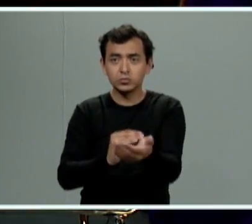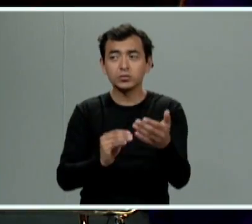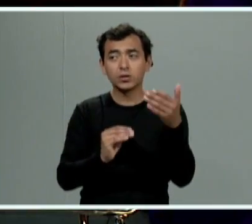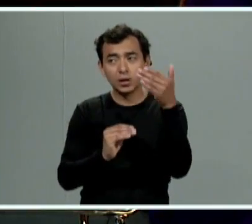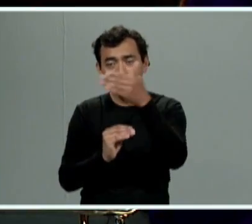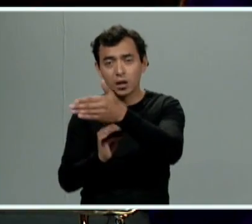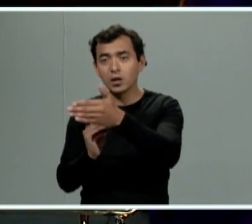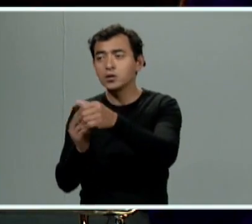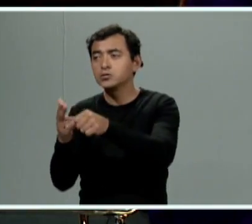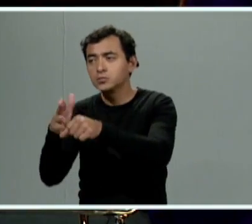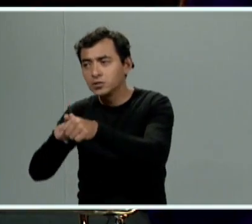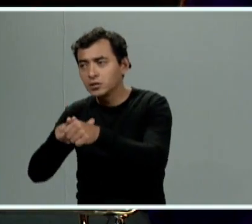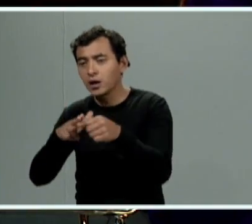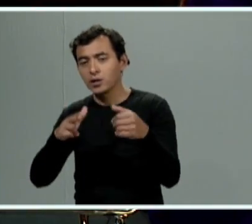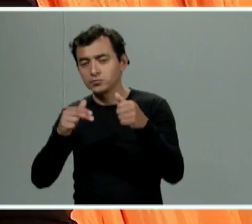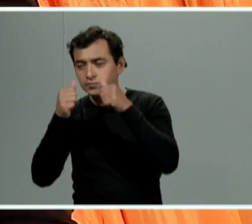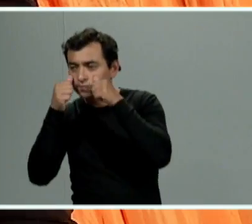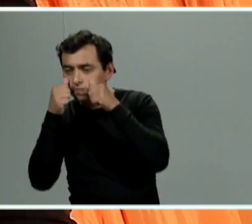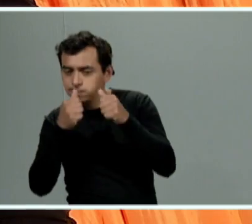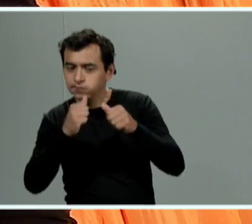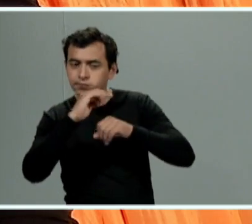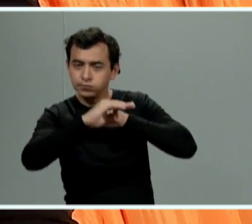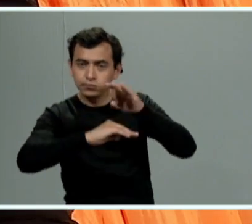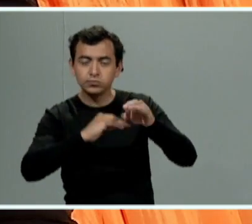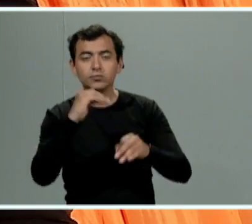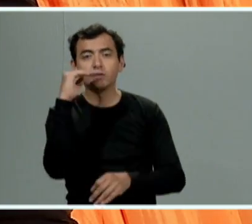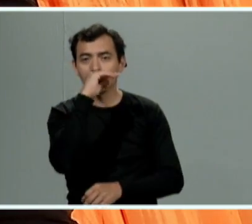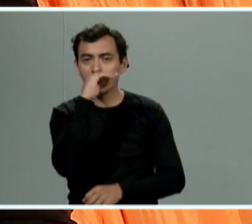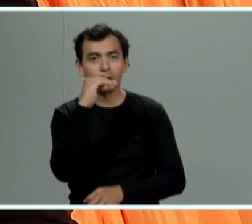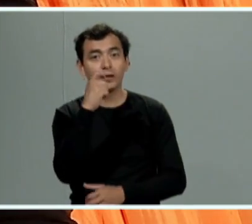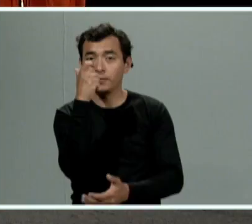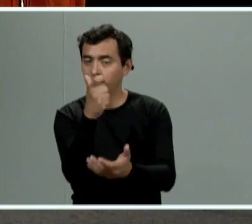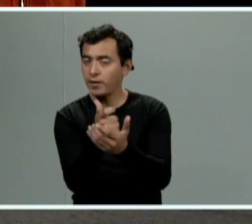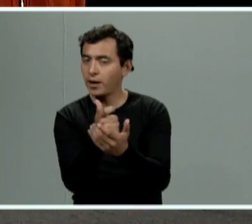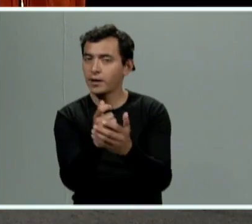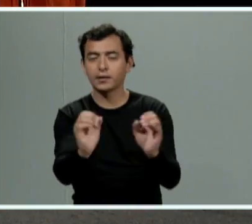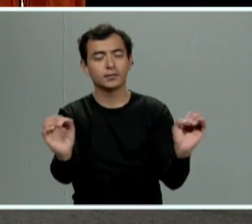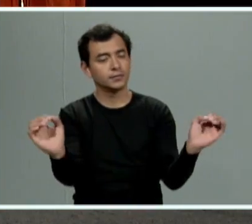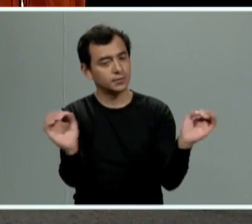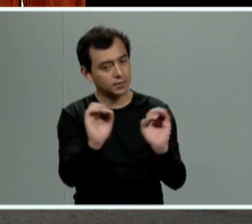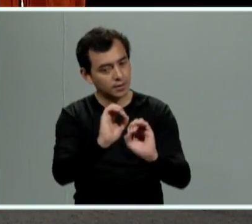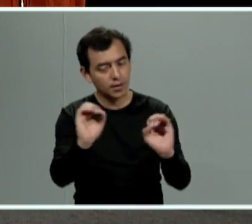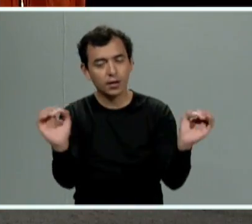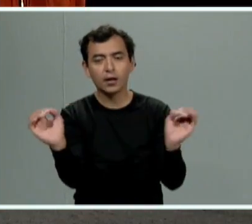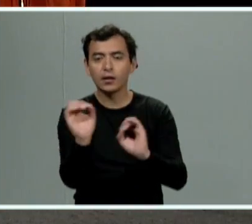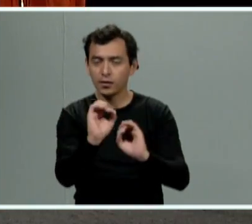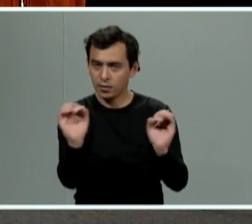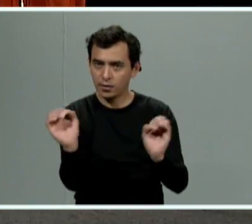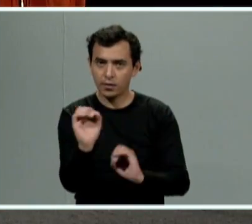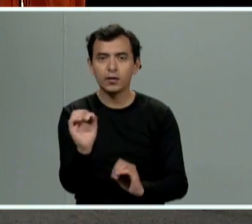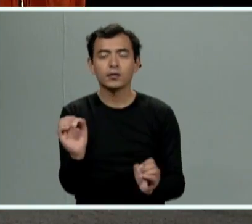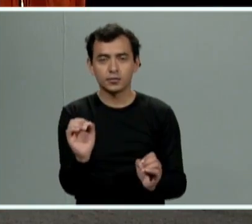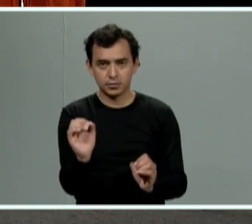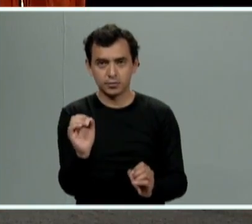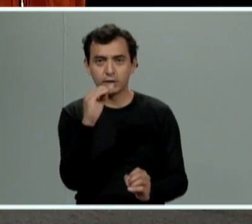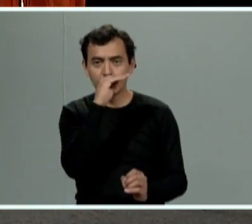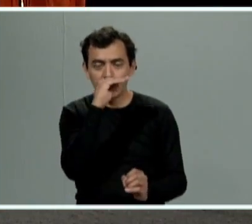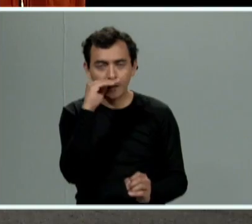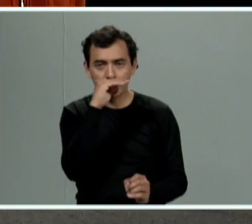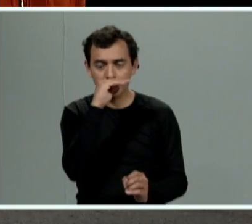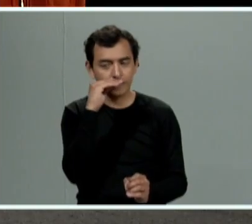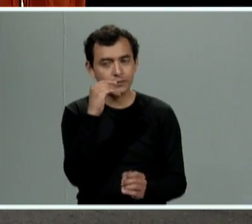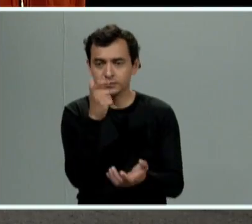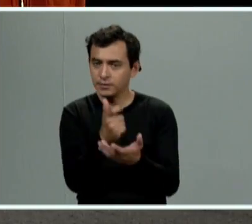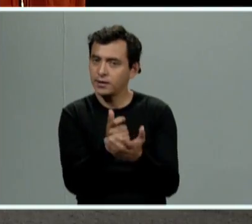para que se le dé esa atención médica sin ningún costo ya y para que se les dé también esa atención psicológica